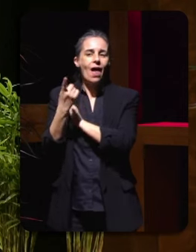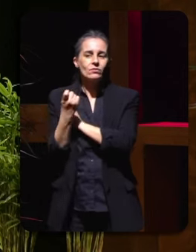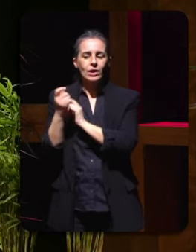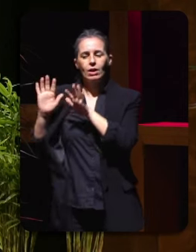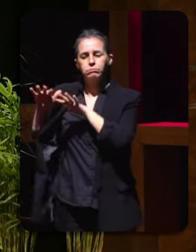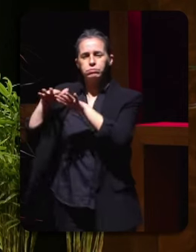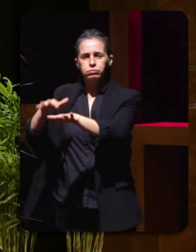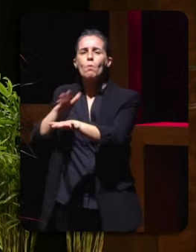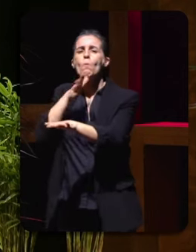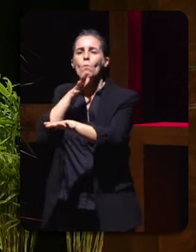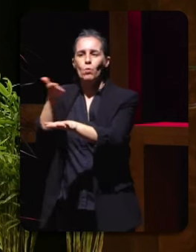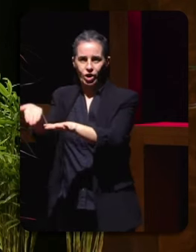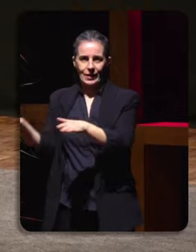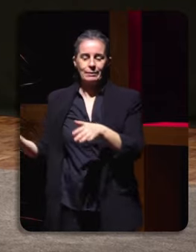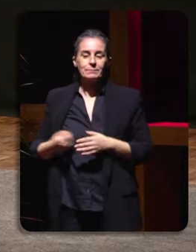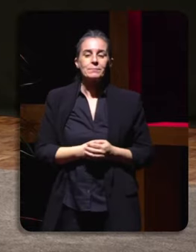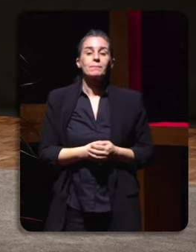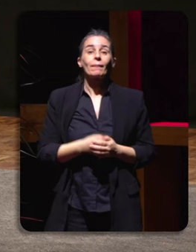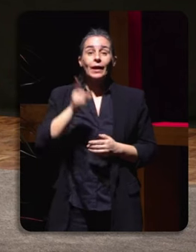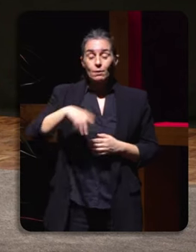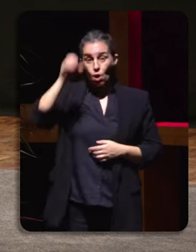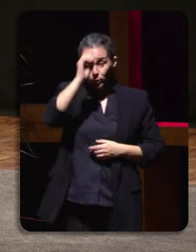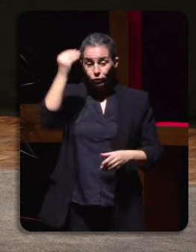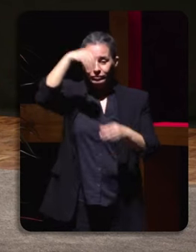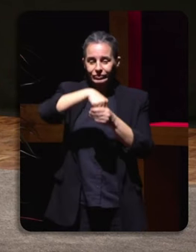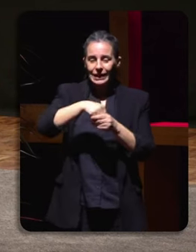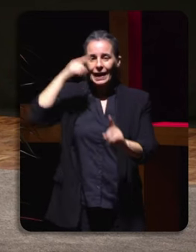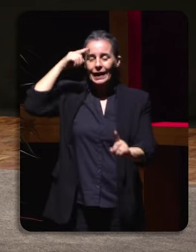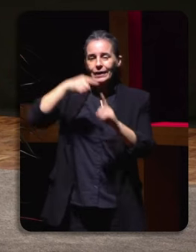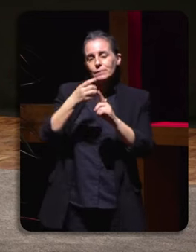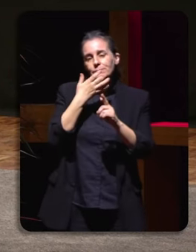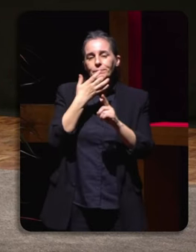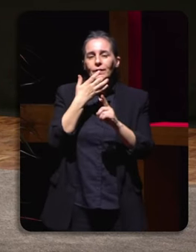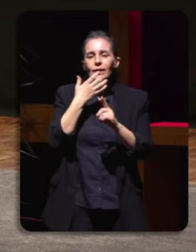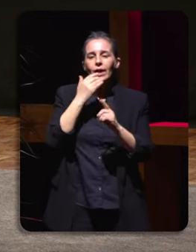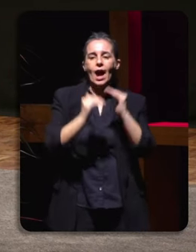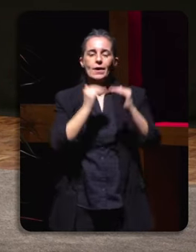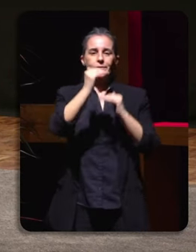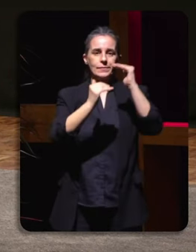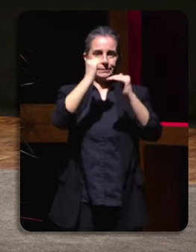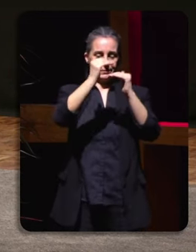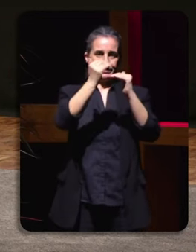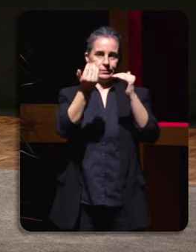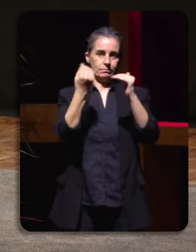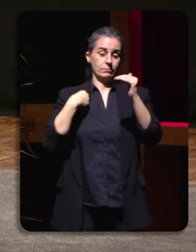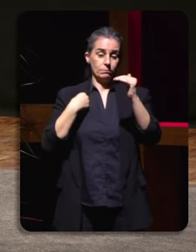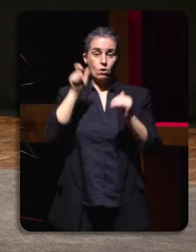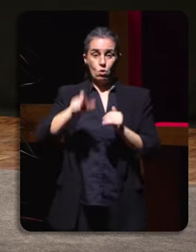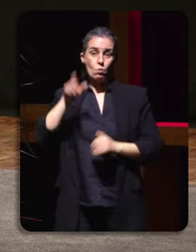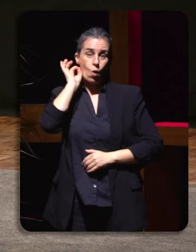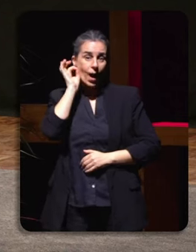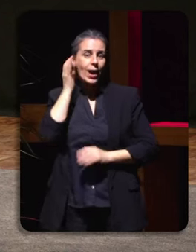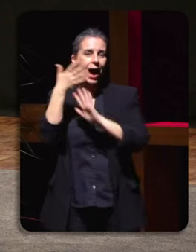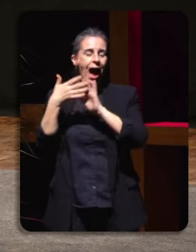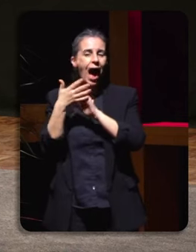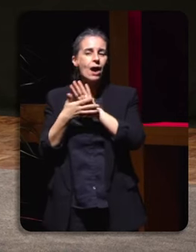a rúa. opinas tamén cando xerarquiza esa información, é moi probable que unha muller non aborde os asuntos relacionados coa brecha de xénero,